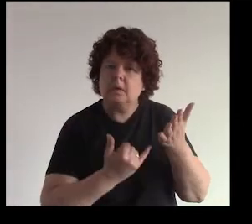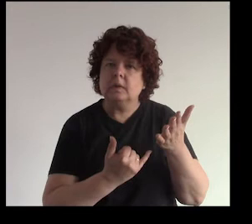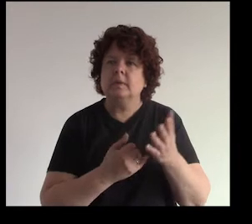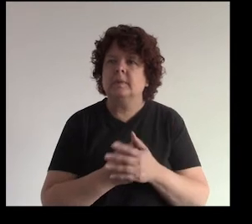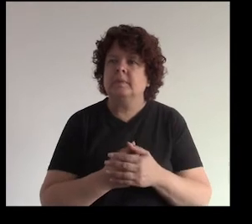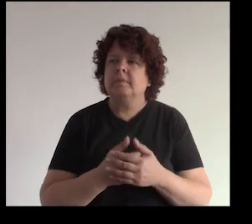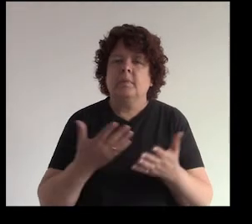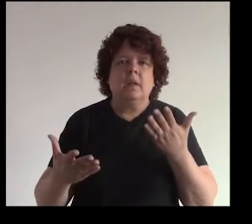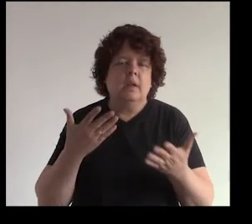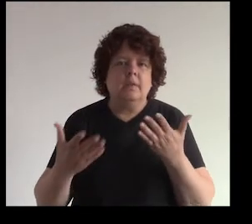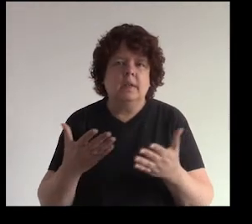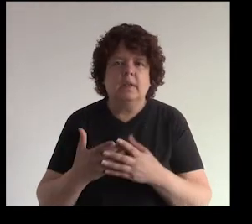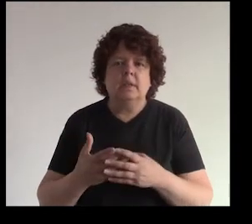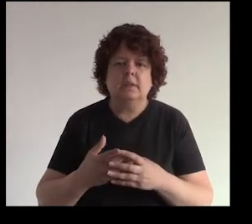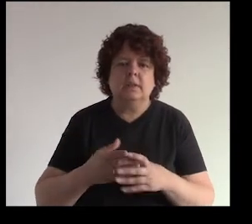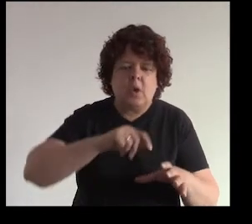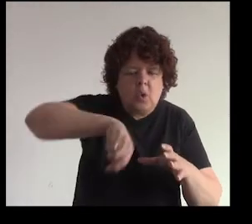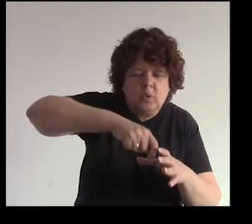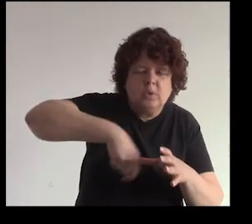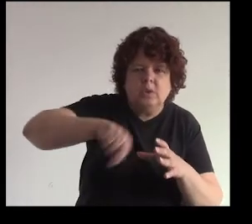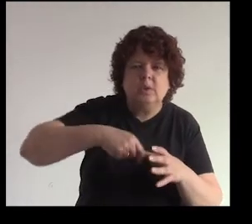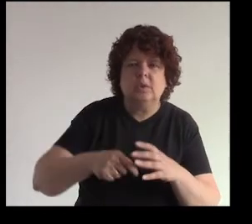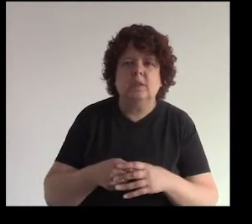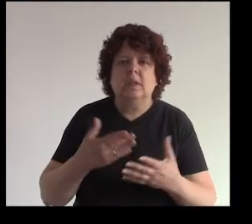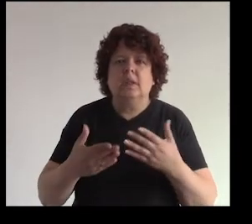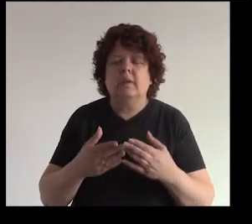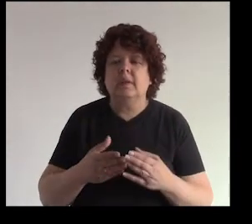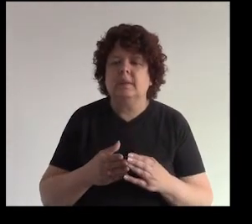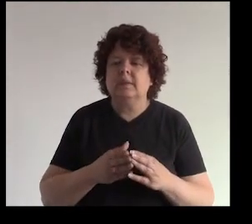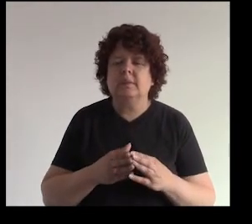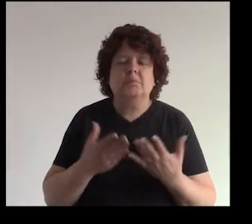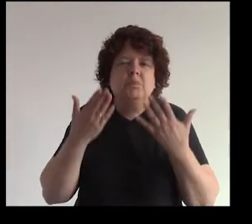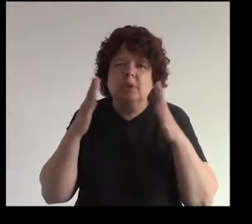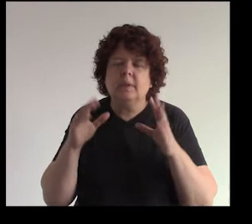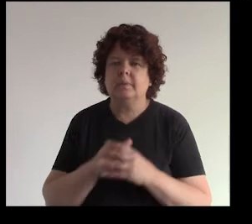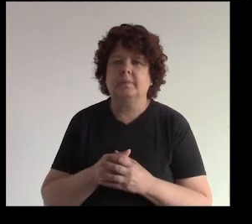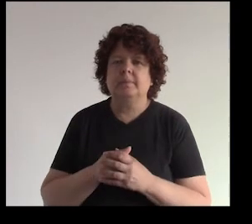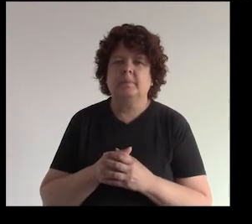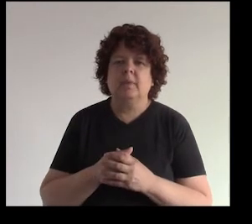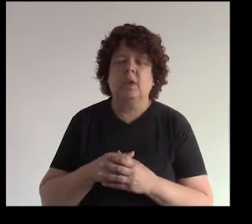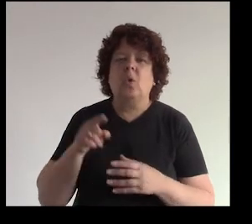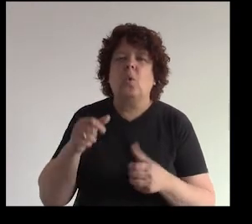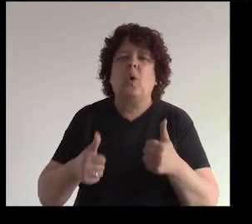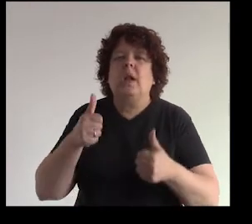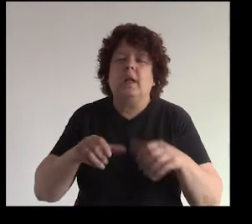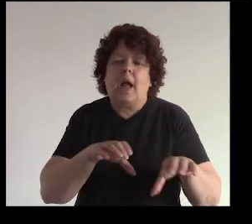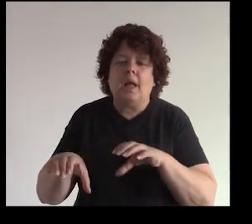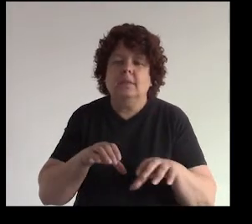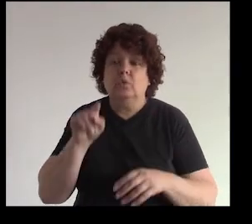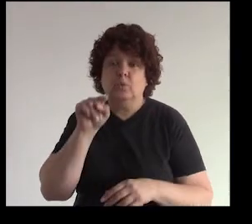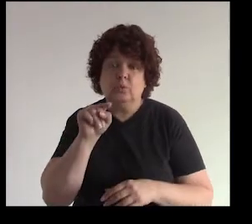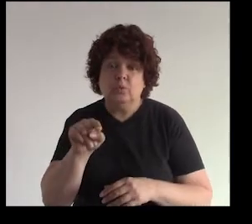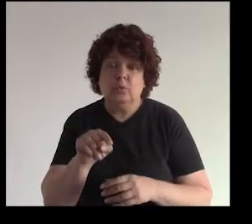dibujos tal vez cocinas tal vez preparas turbones no sé lo que